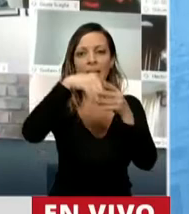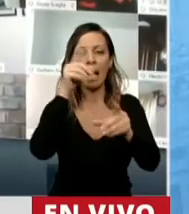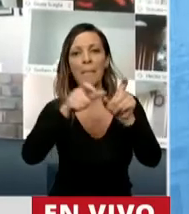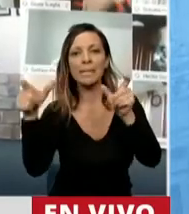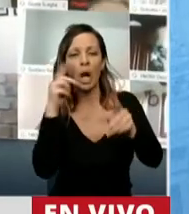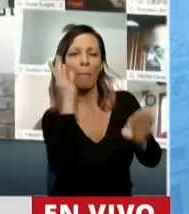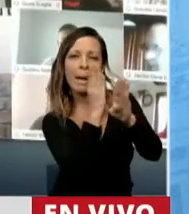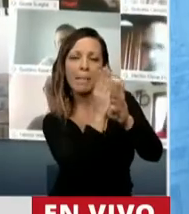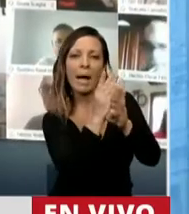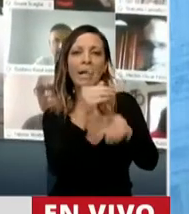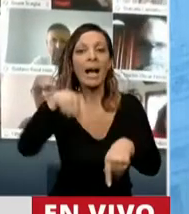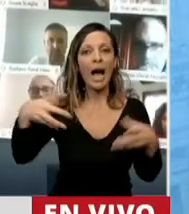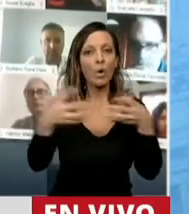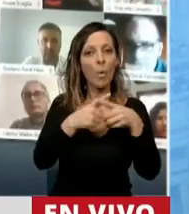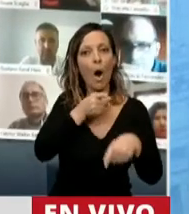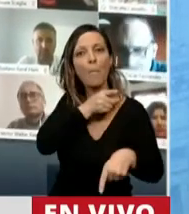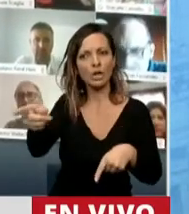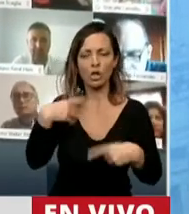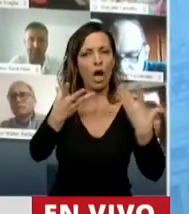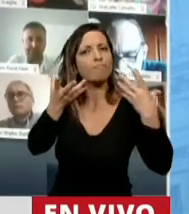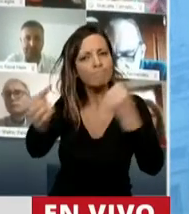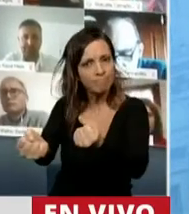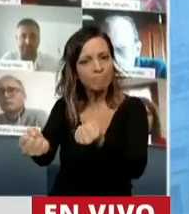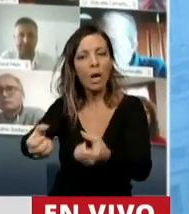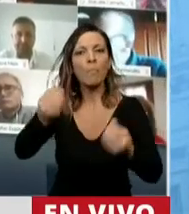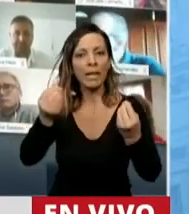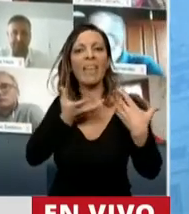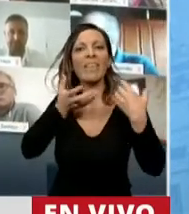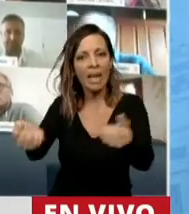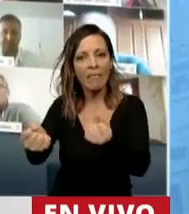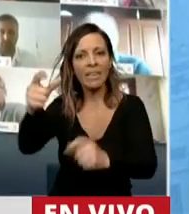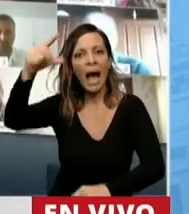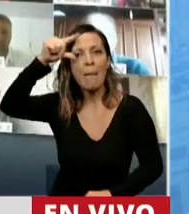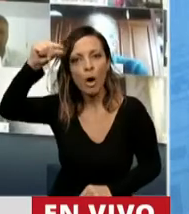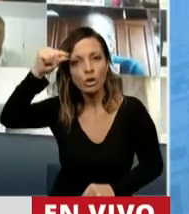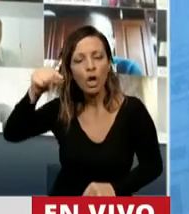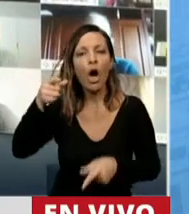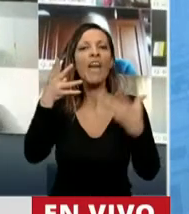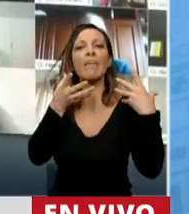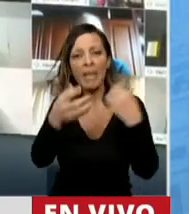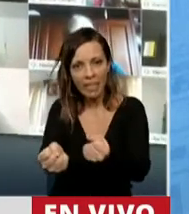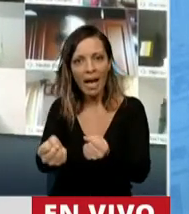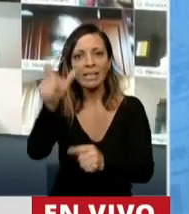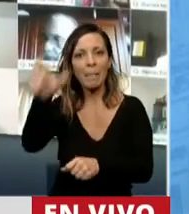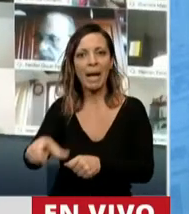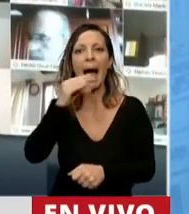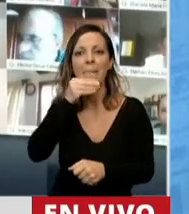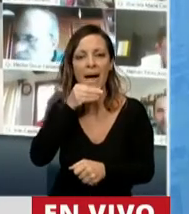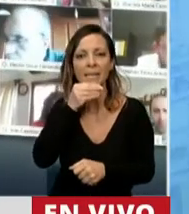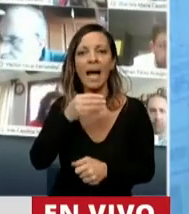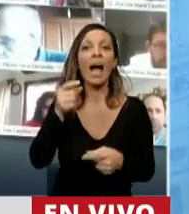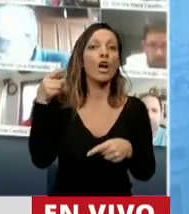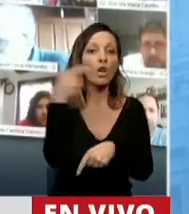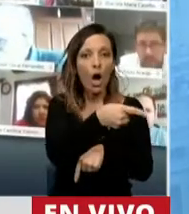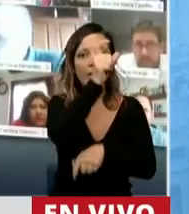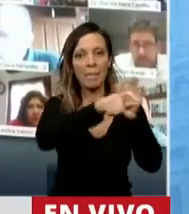la oposición nos pusimos a defenderlo, porque defender a Emilio Monzó y defender a Sergio Massa de